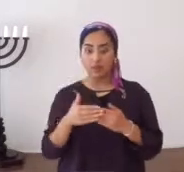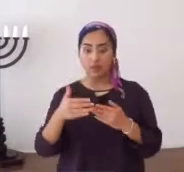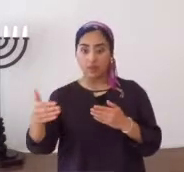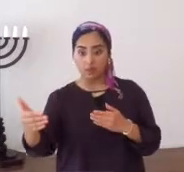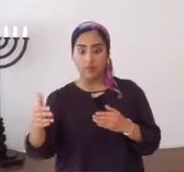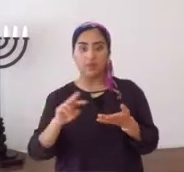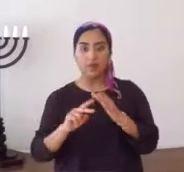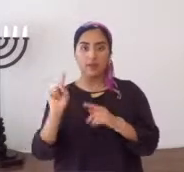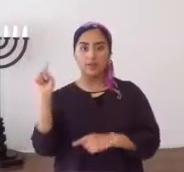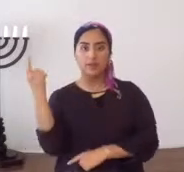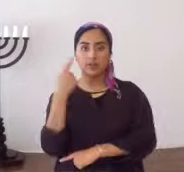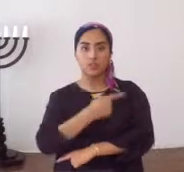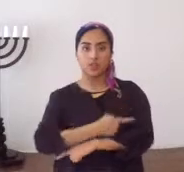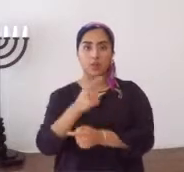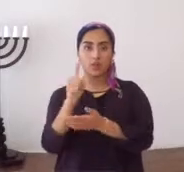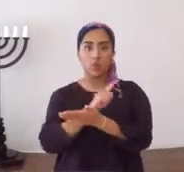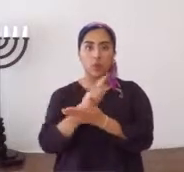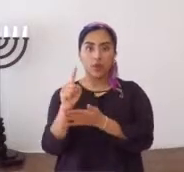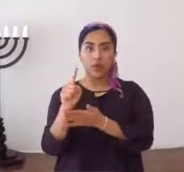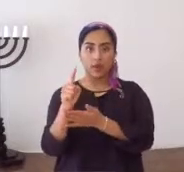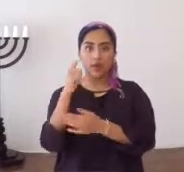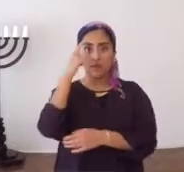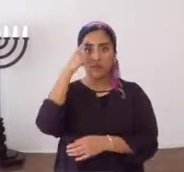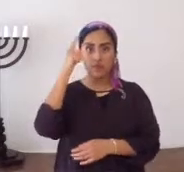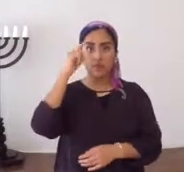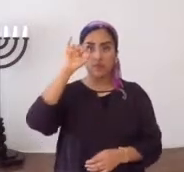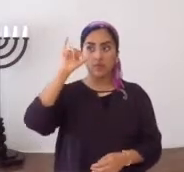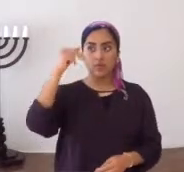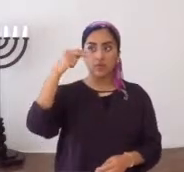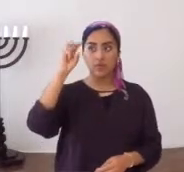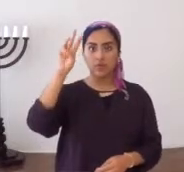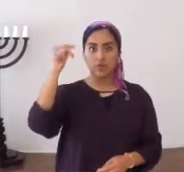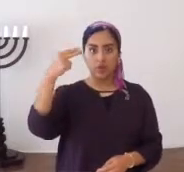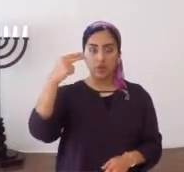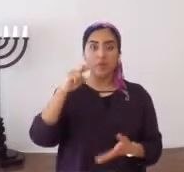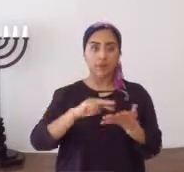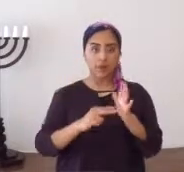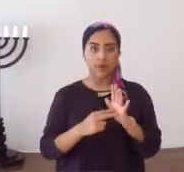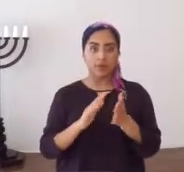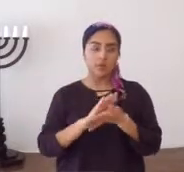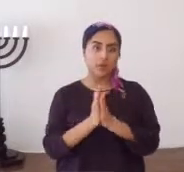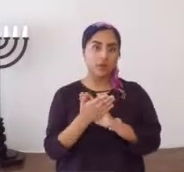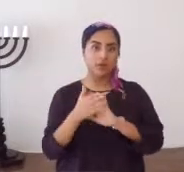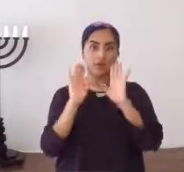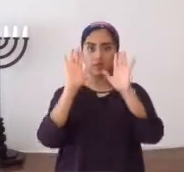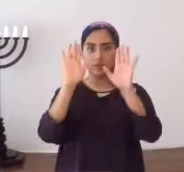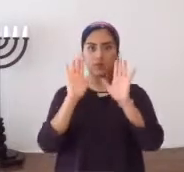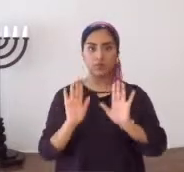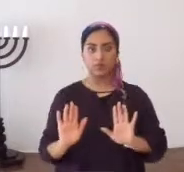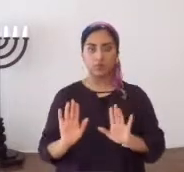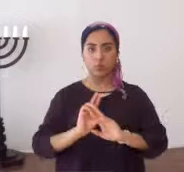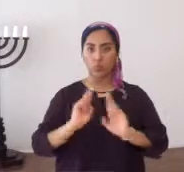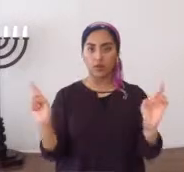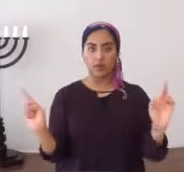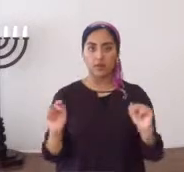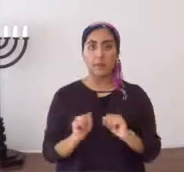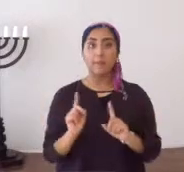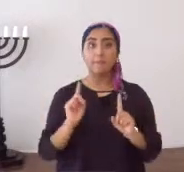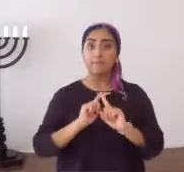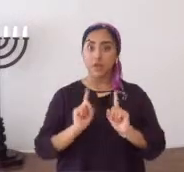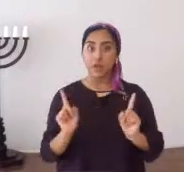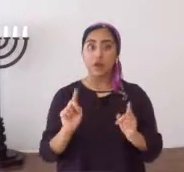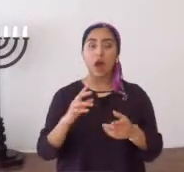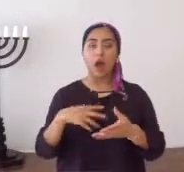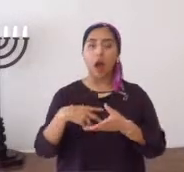prácticos, en adelante, ya es el primer día de la semana, para Yahweh. Entonces ya es Reshón, ya es